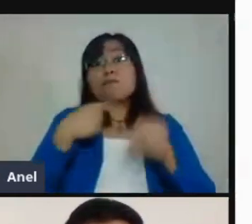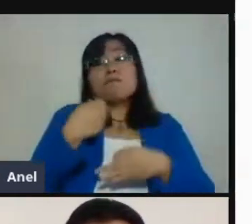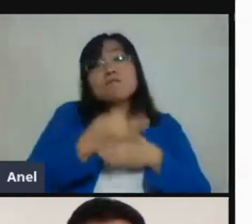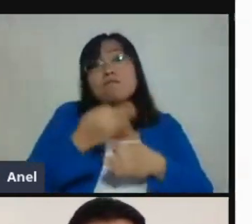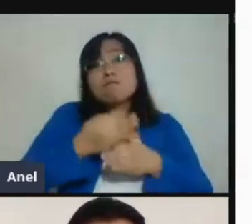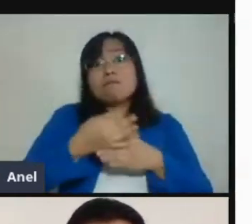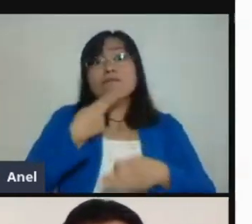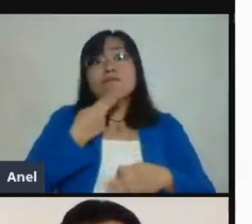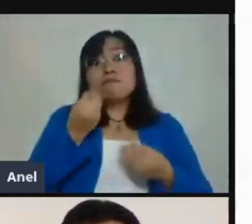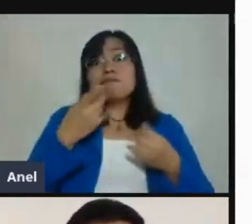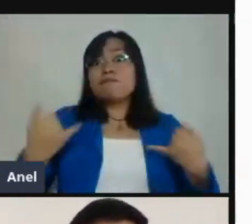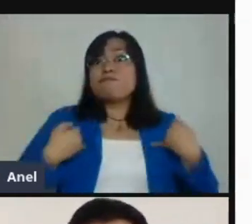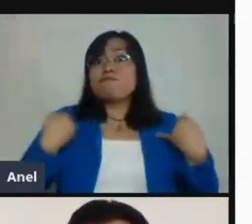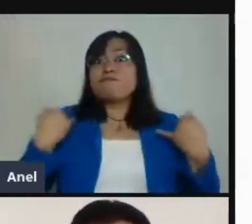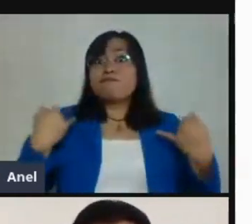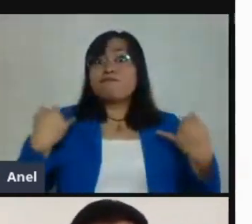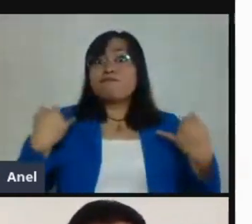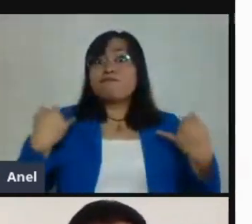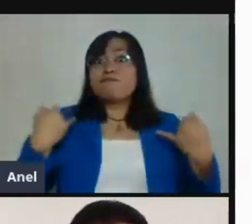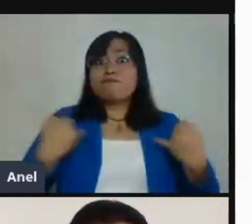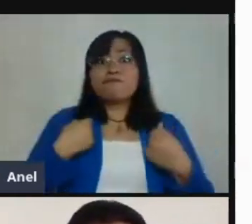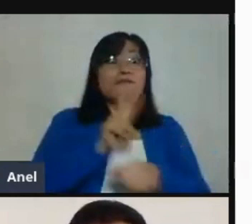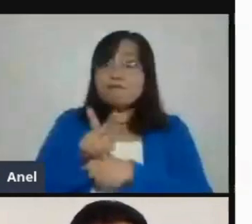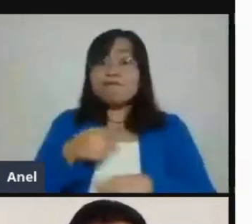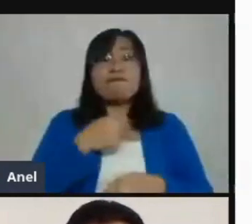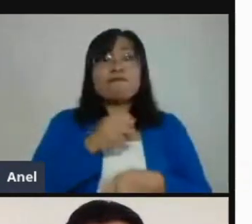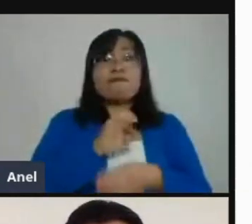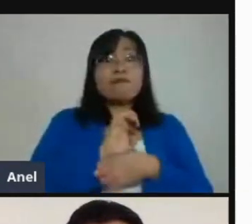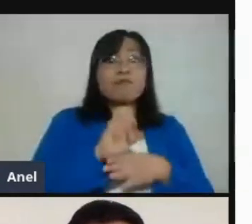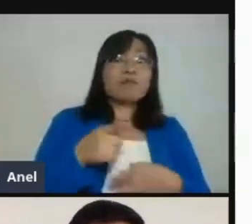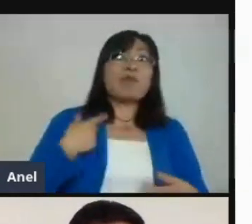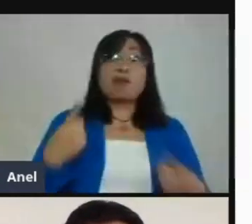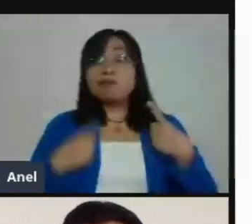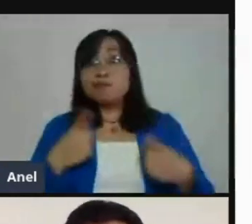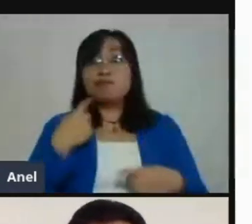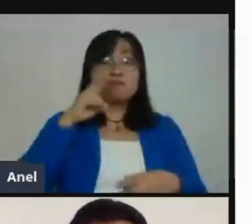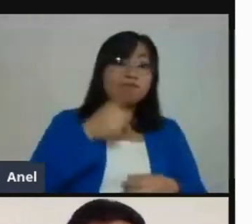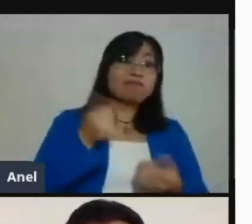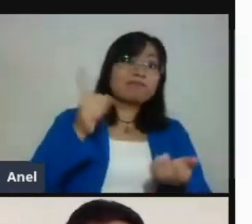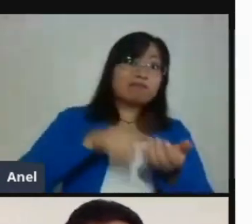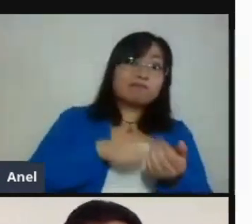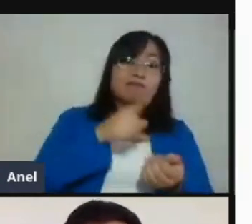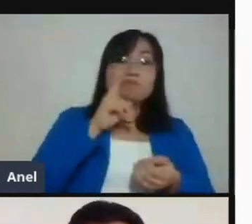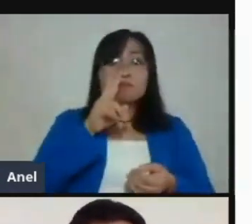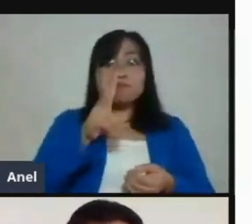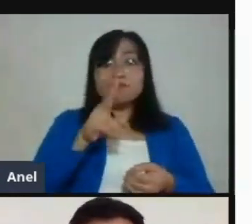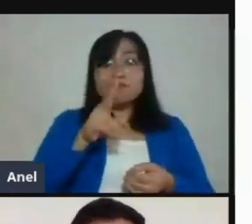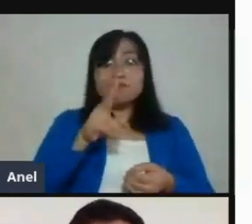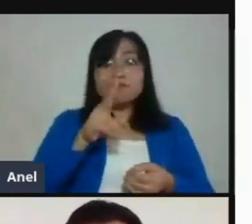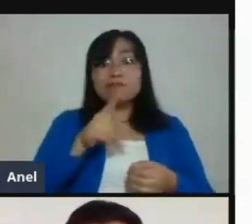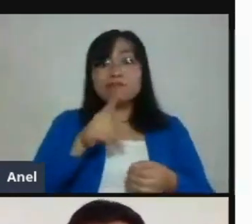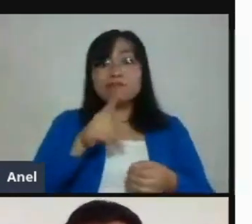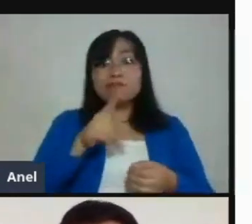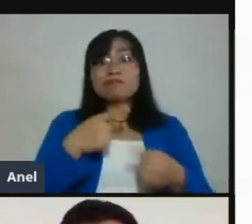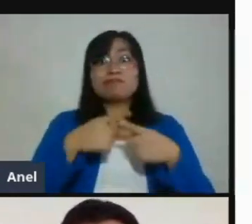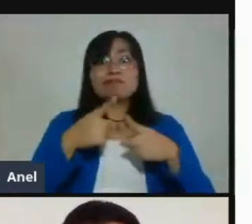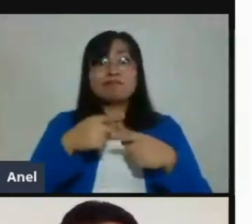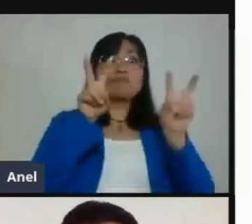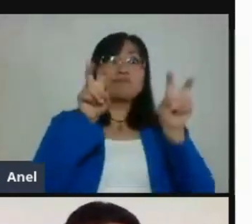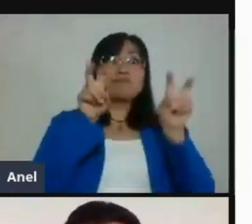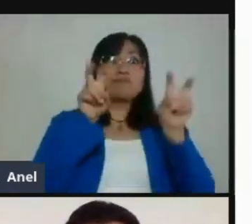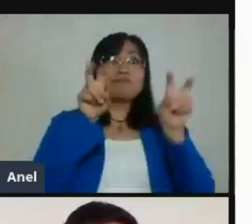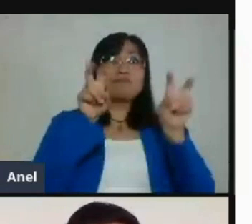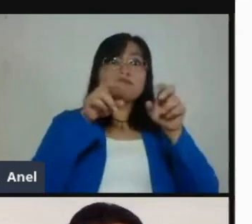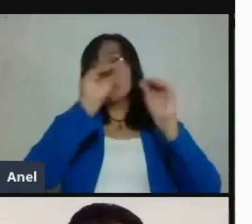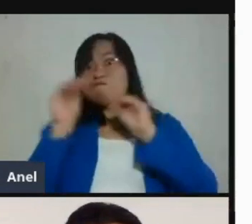en nombre de todos mis compañeros, 300 aproximadamente profesores, 3.000 estudiantes, y no es que yo me encargue de los